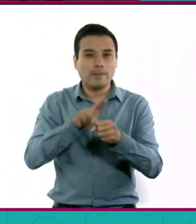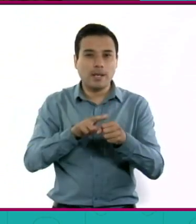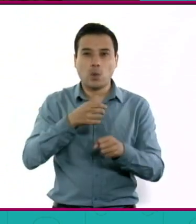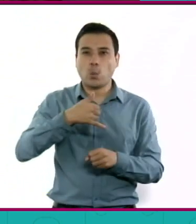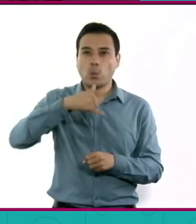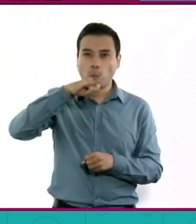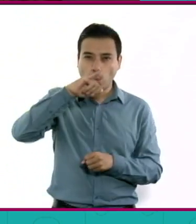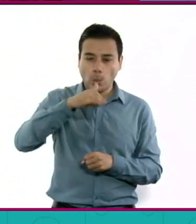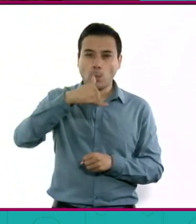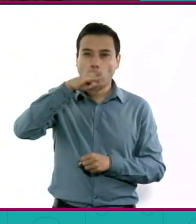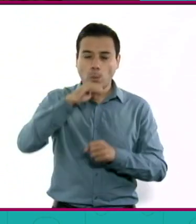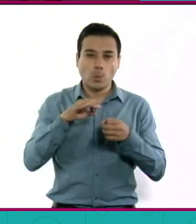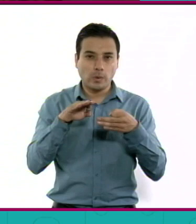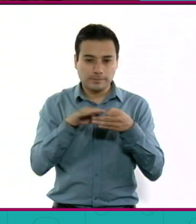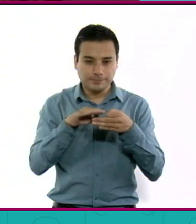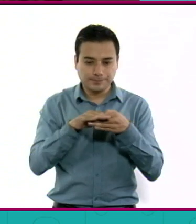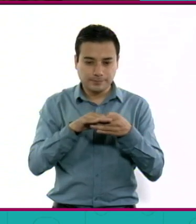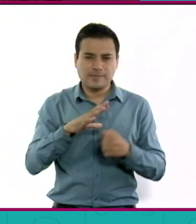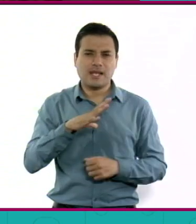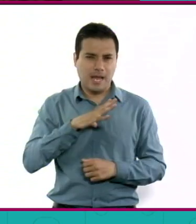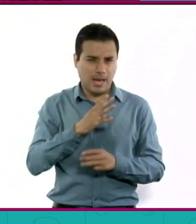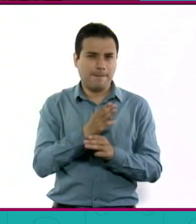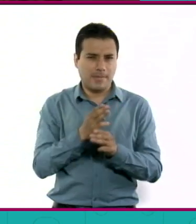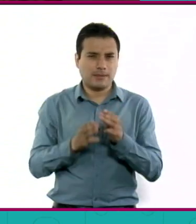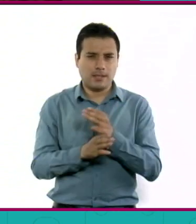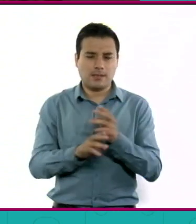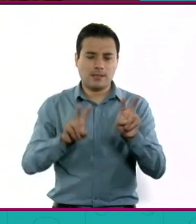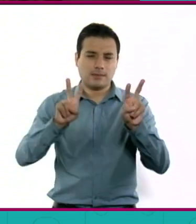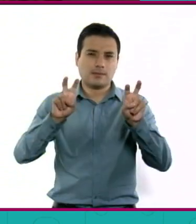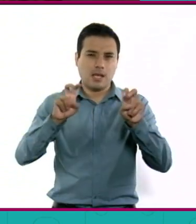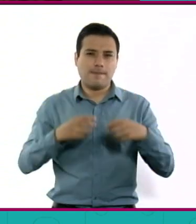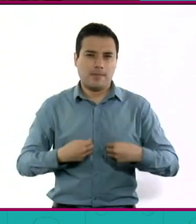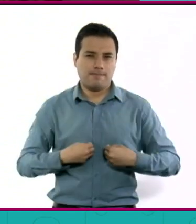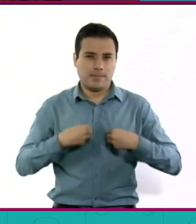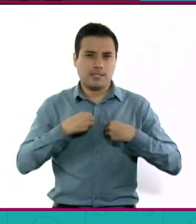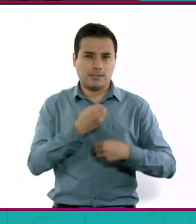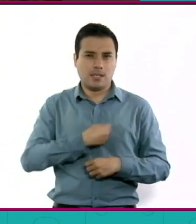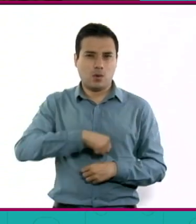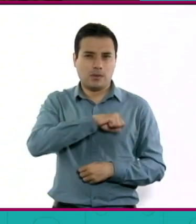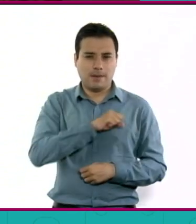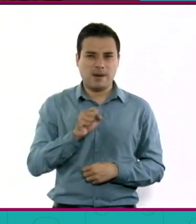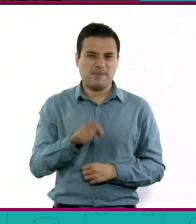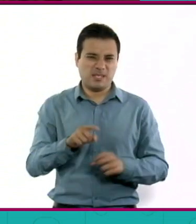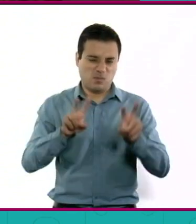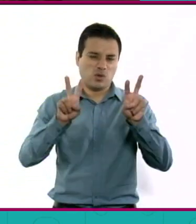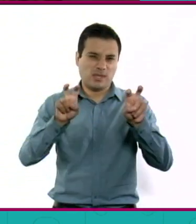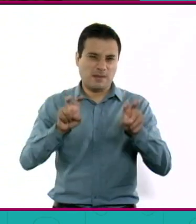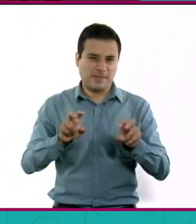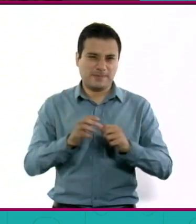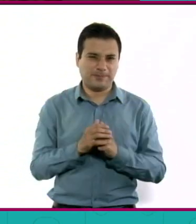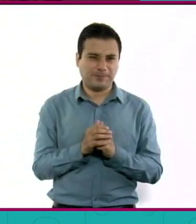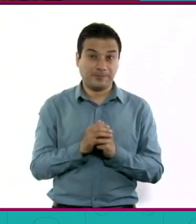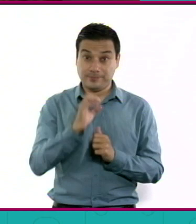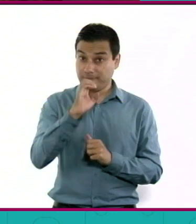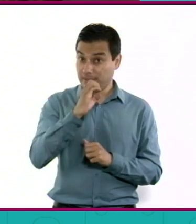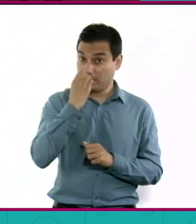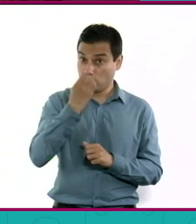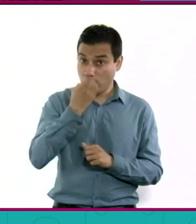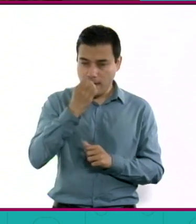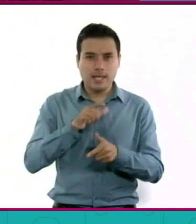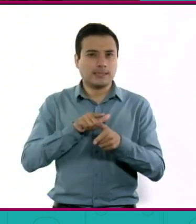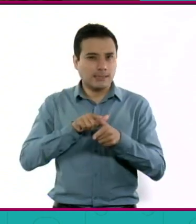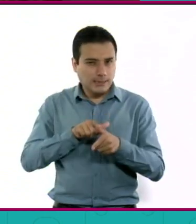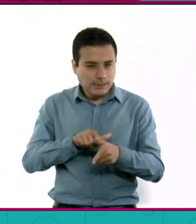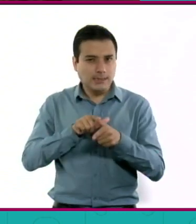hay una materia que se llama vida saludable en donde se trabajan estos temas pero dentro de las escuelas se va a seguir trabajando ¿para qué?